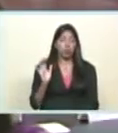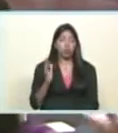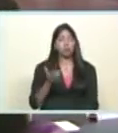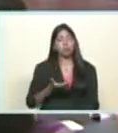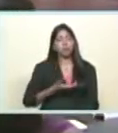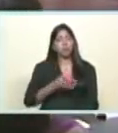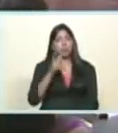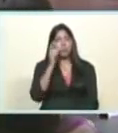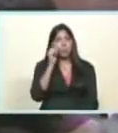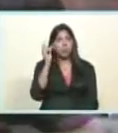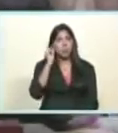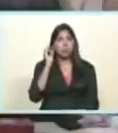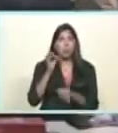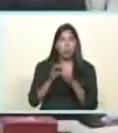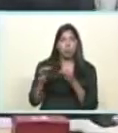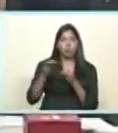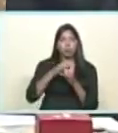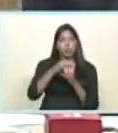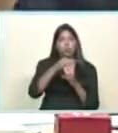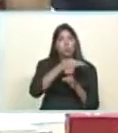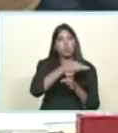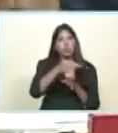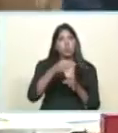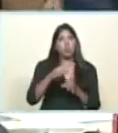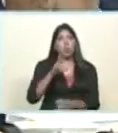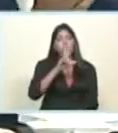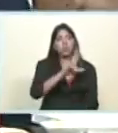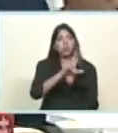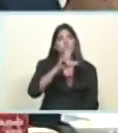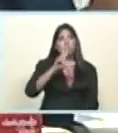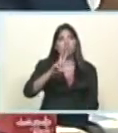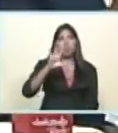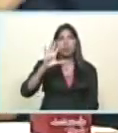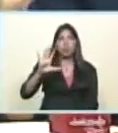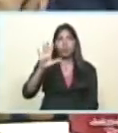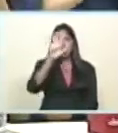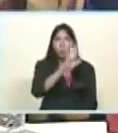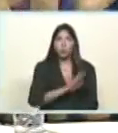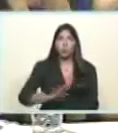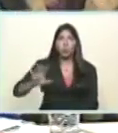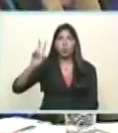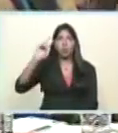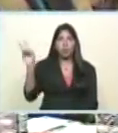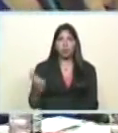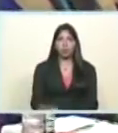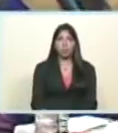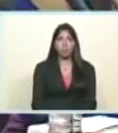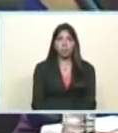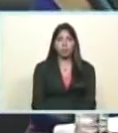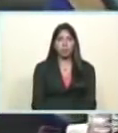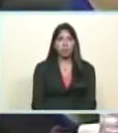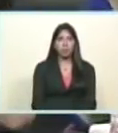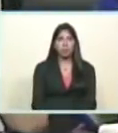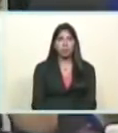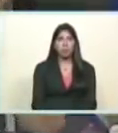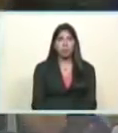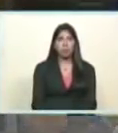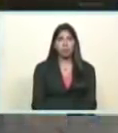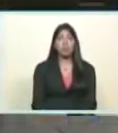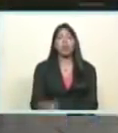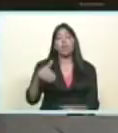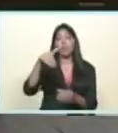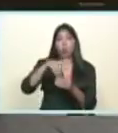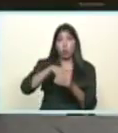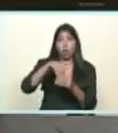en cada municipio de los 335 municipios del país a votar